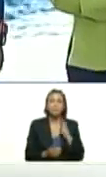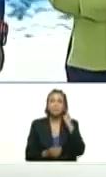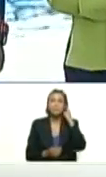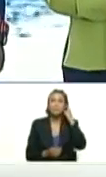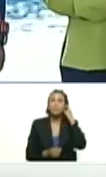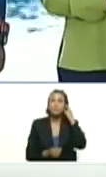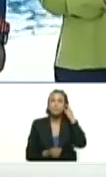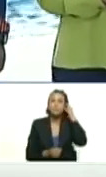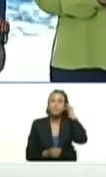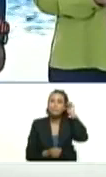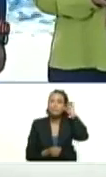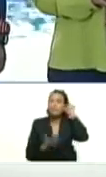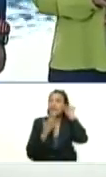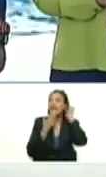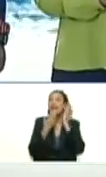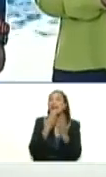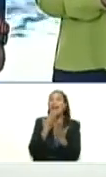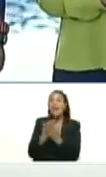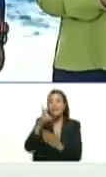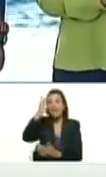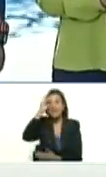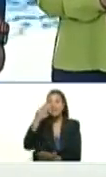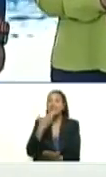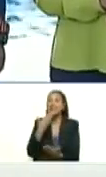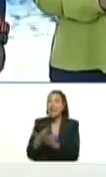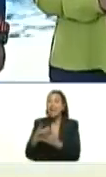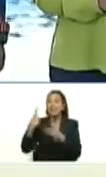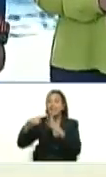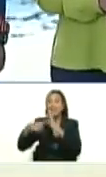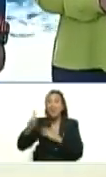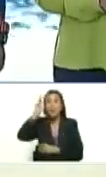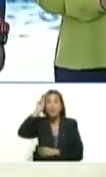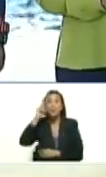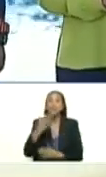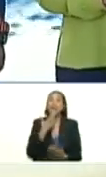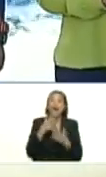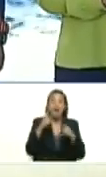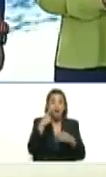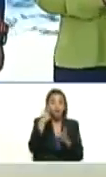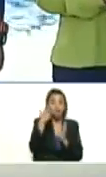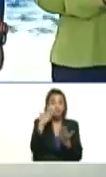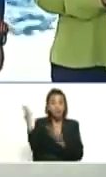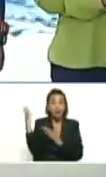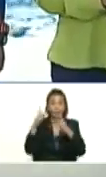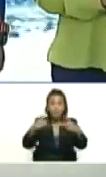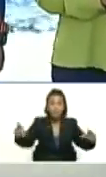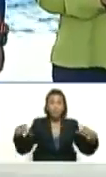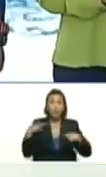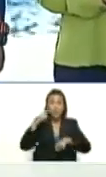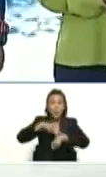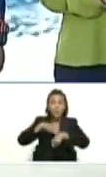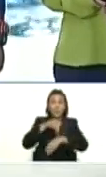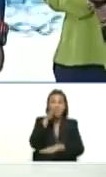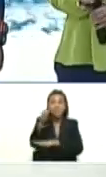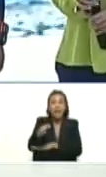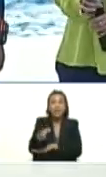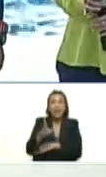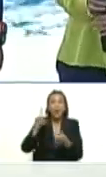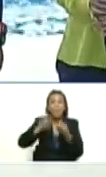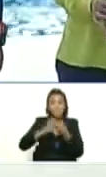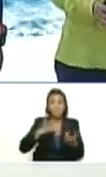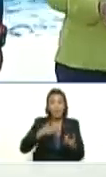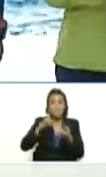gracias a ustedes ahí están las piscinas en cualquier momento me voy para allá con Silita